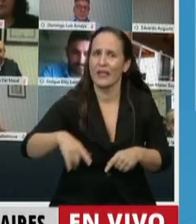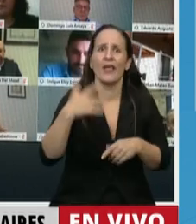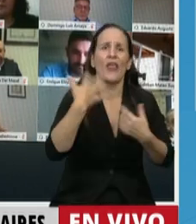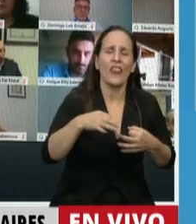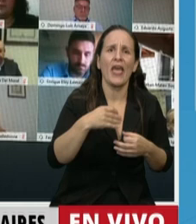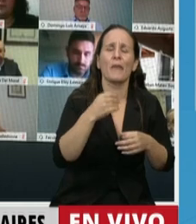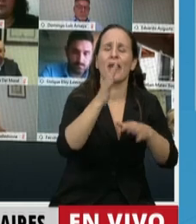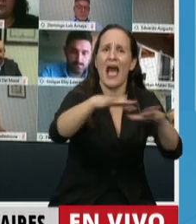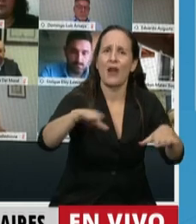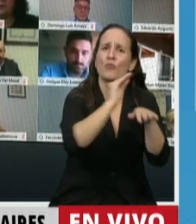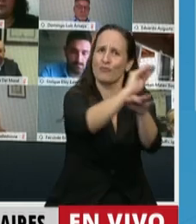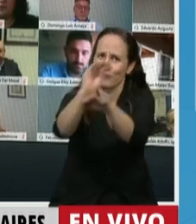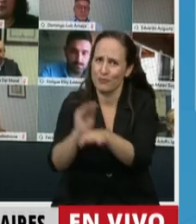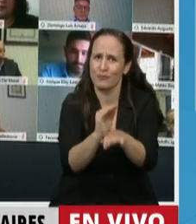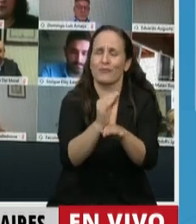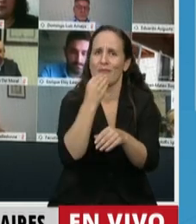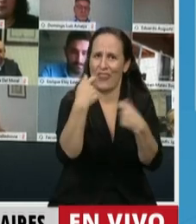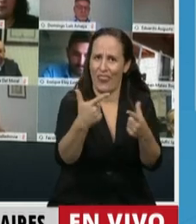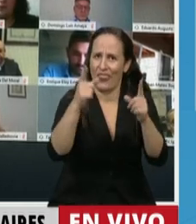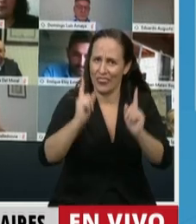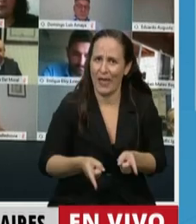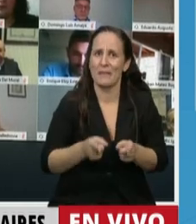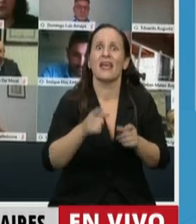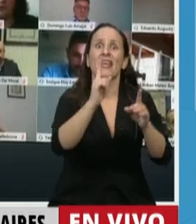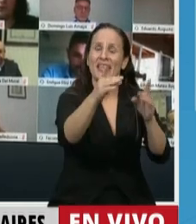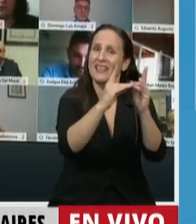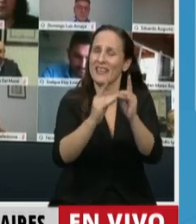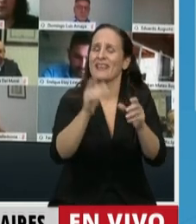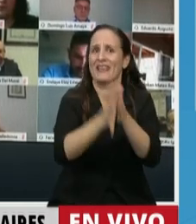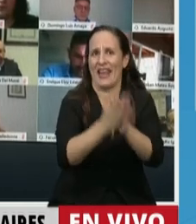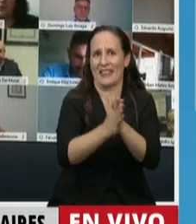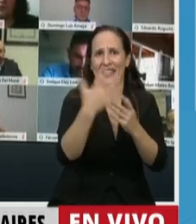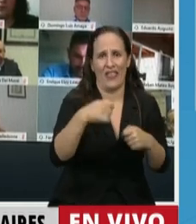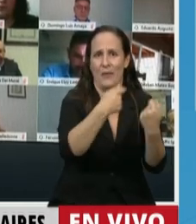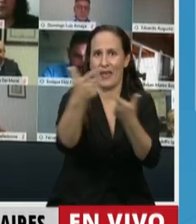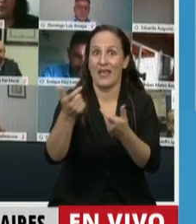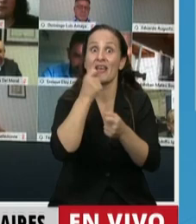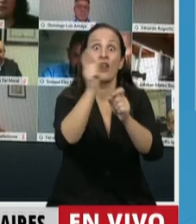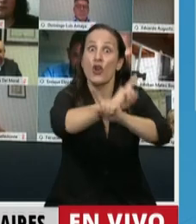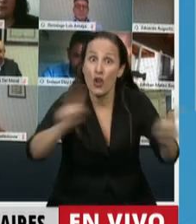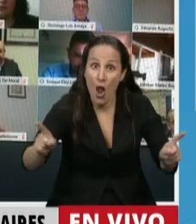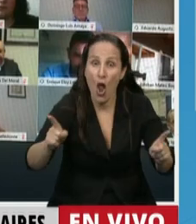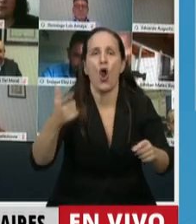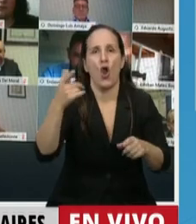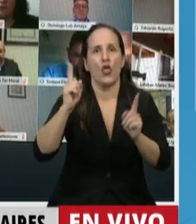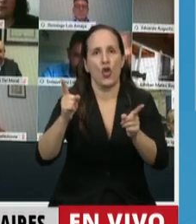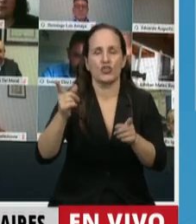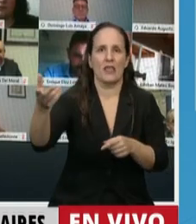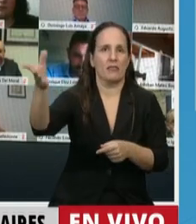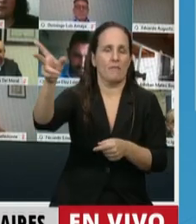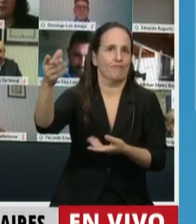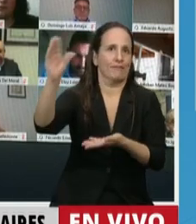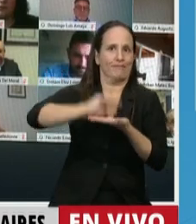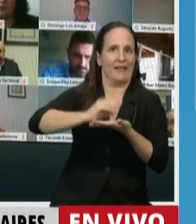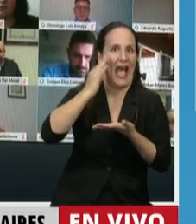alimentación para nuestros alumnos y que se garantice la conectividad gratuita. Y si no, que haya un resarcimiento a los docentes y a las familias